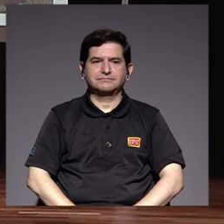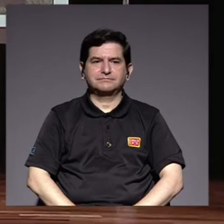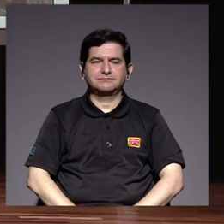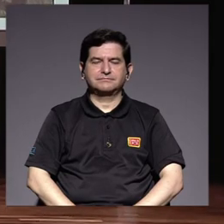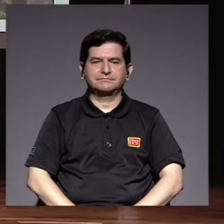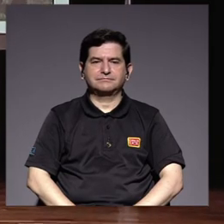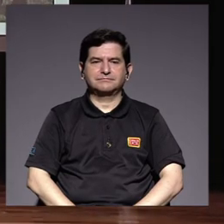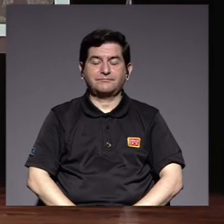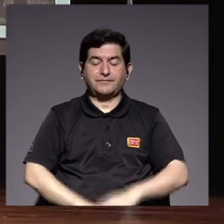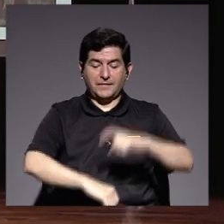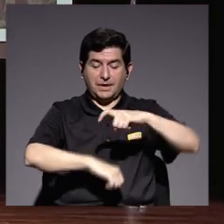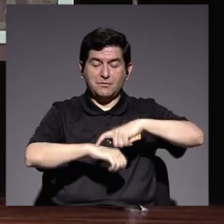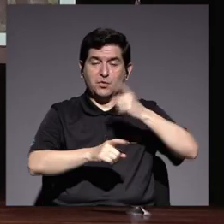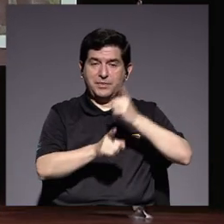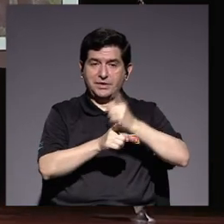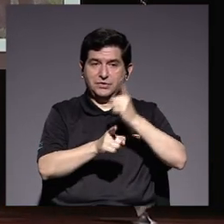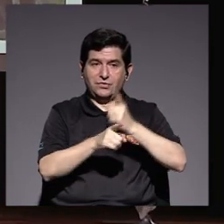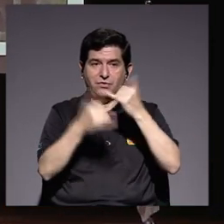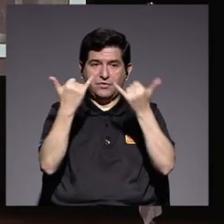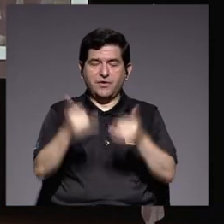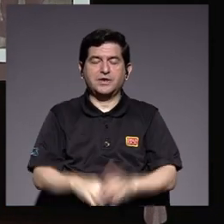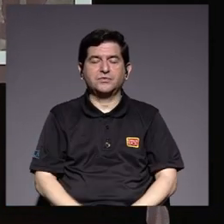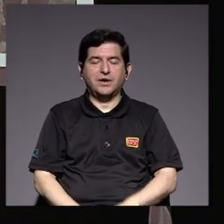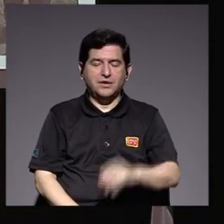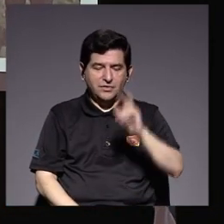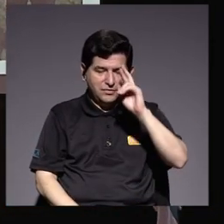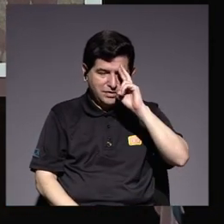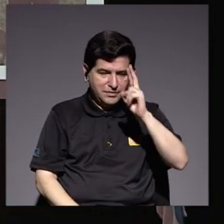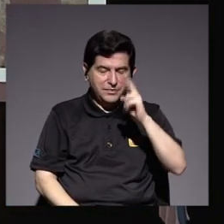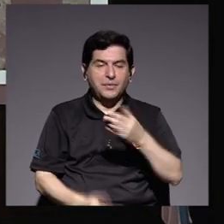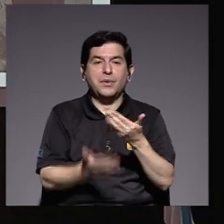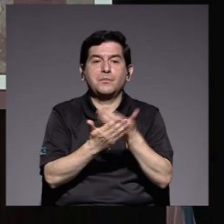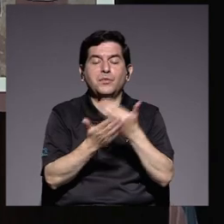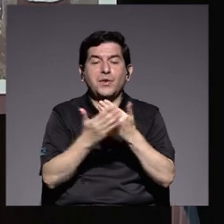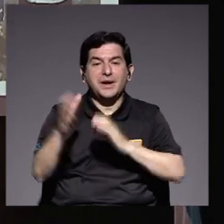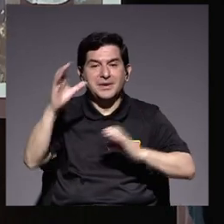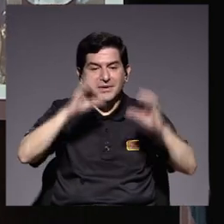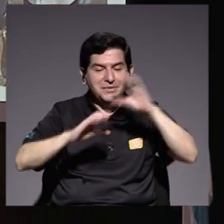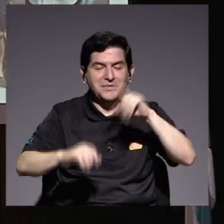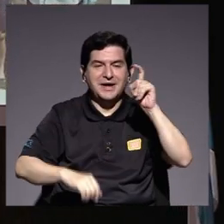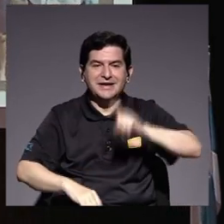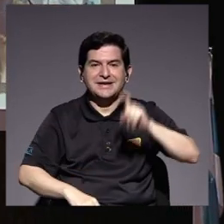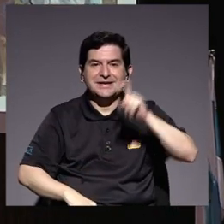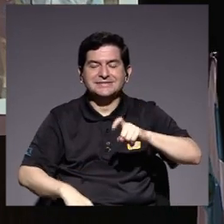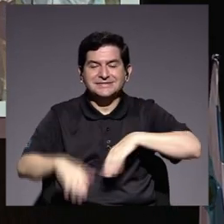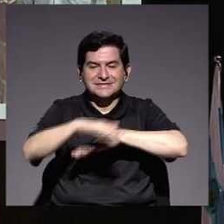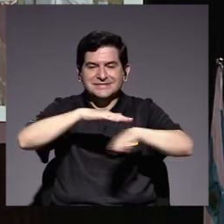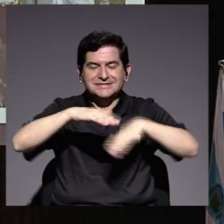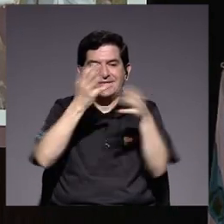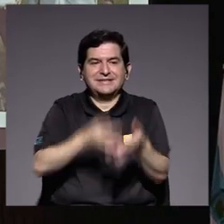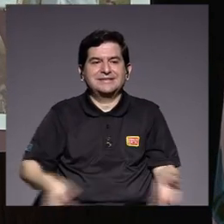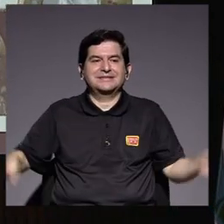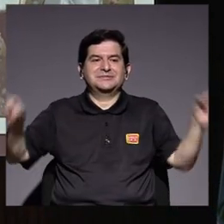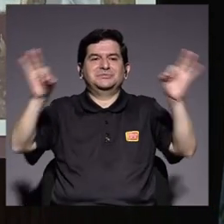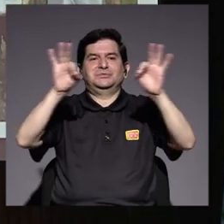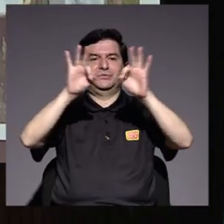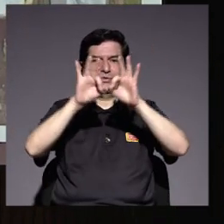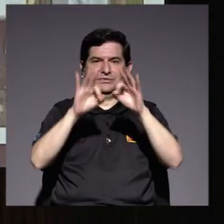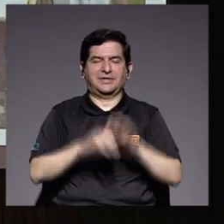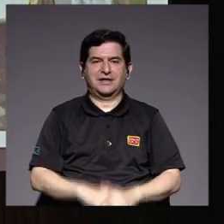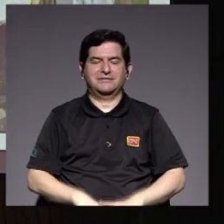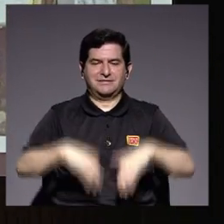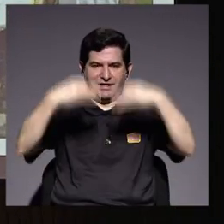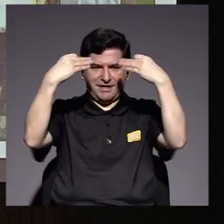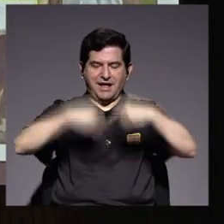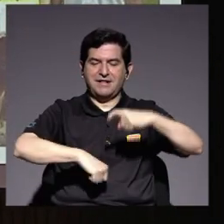este es un momento adecuado para reconocer que la evidencia científica debe ser uno de los pilares fundamentales para la